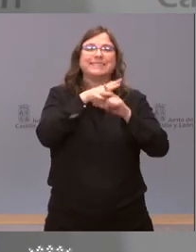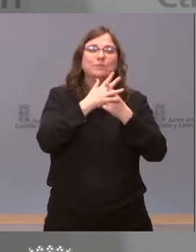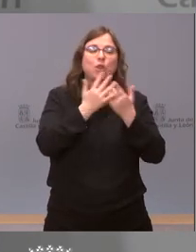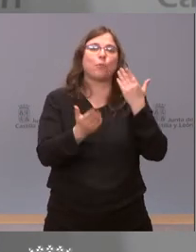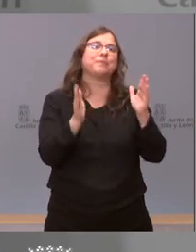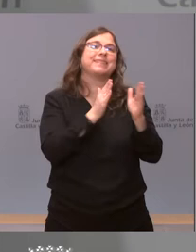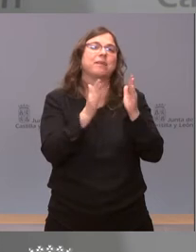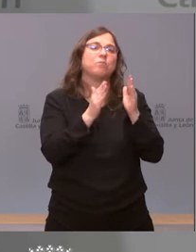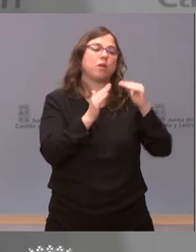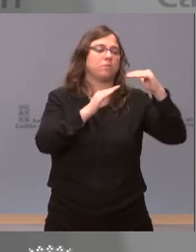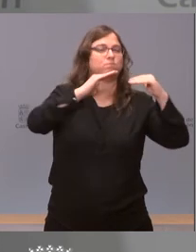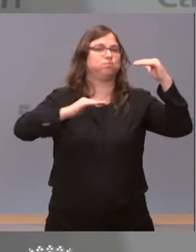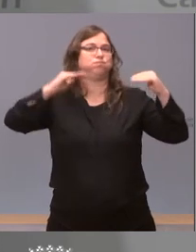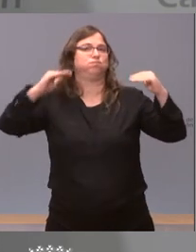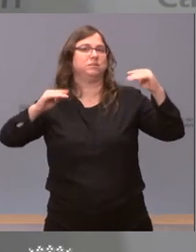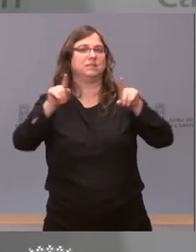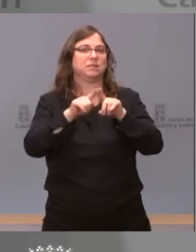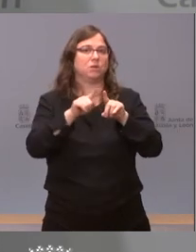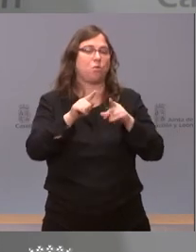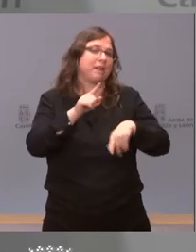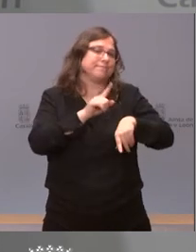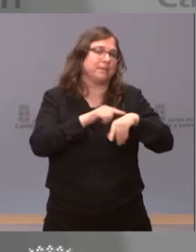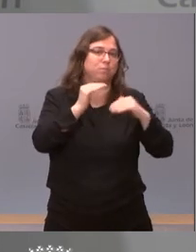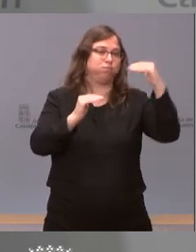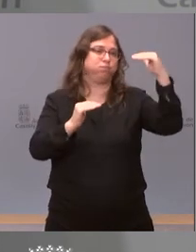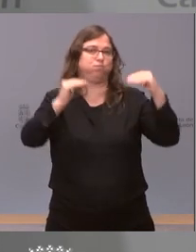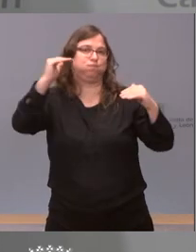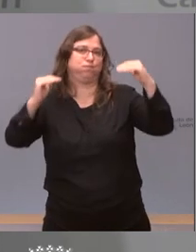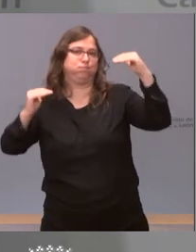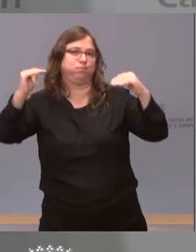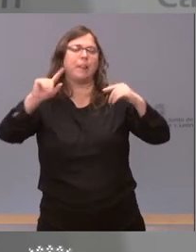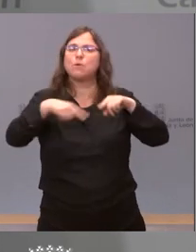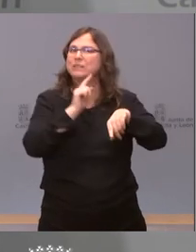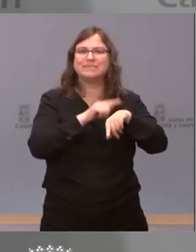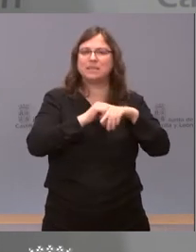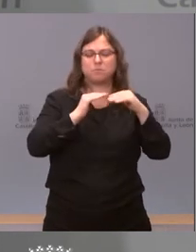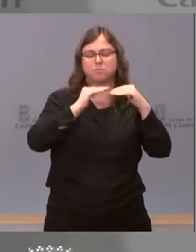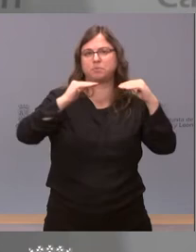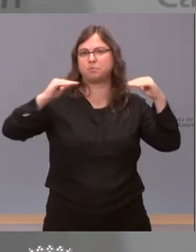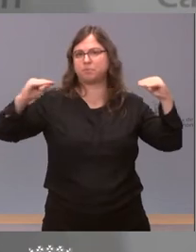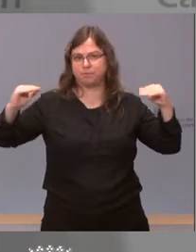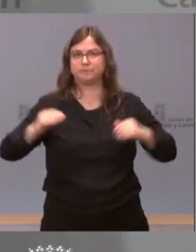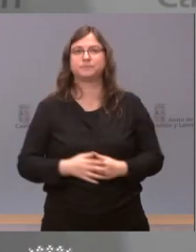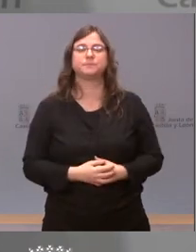de escaso tiempo de desigualdad que se van a corregir con el paso de ellas